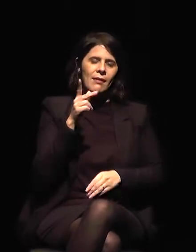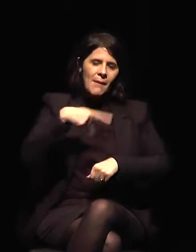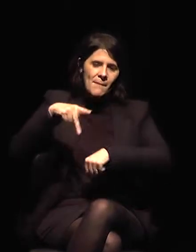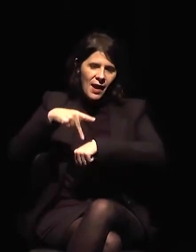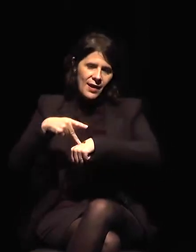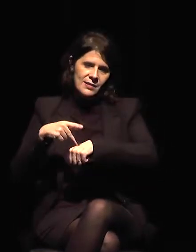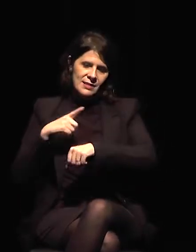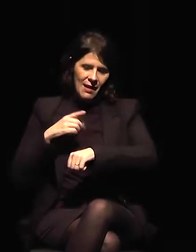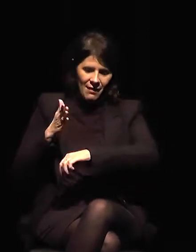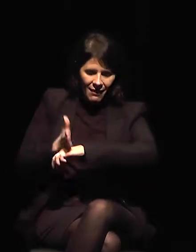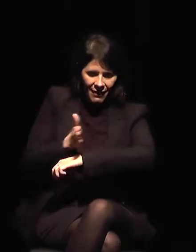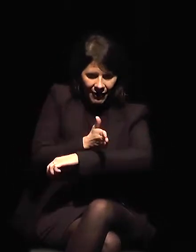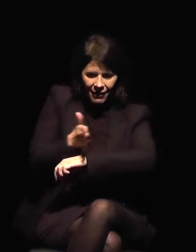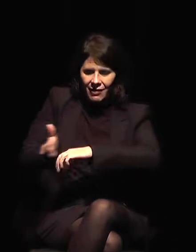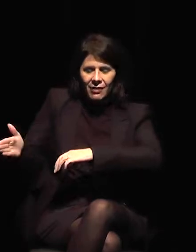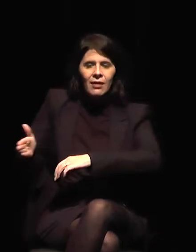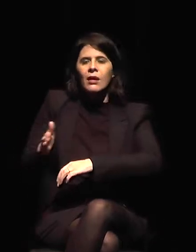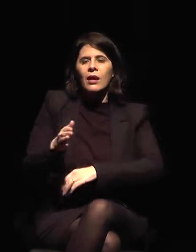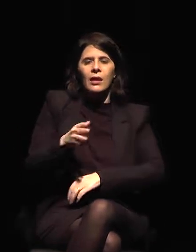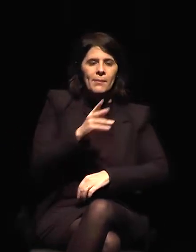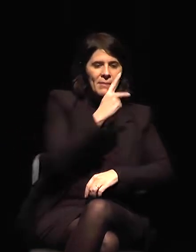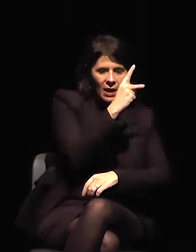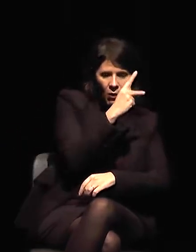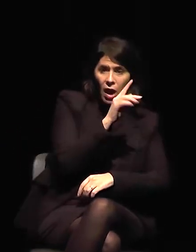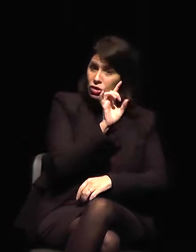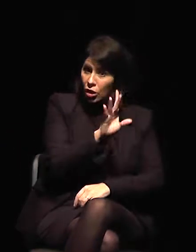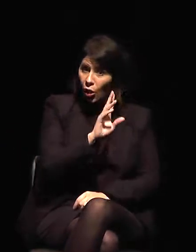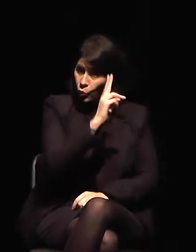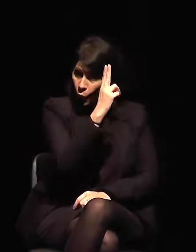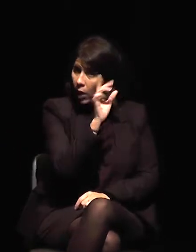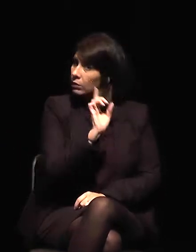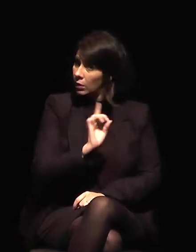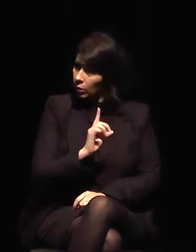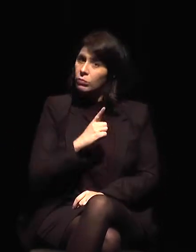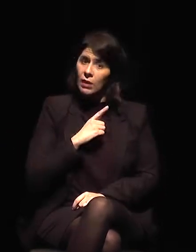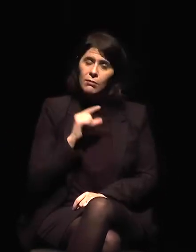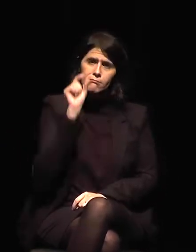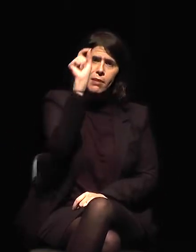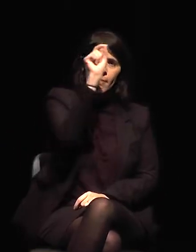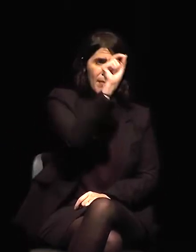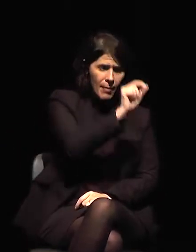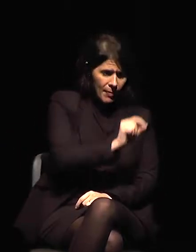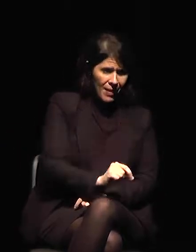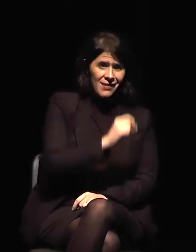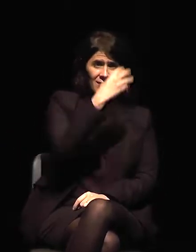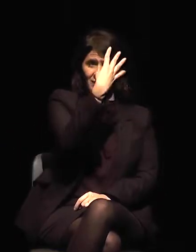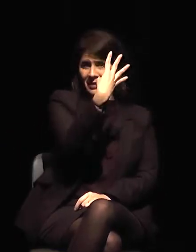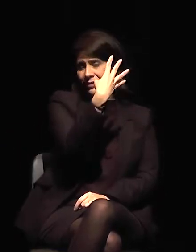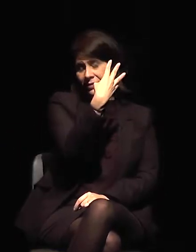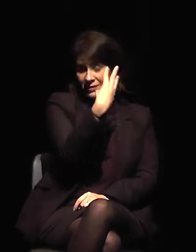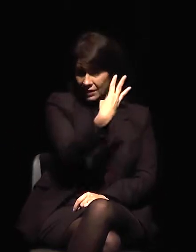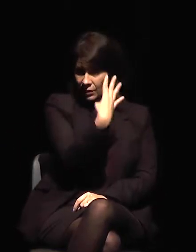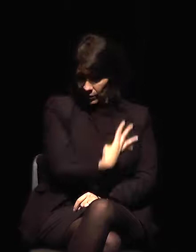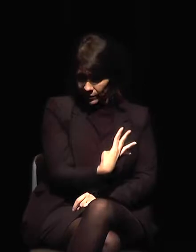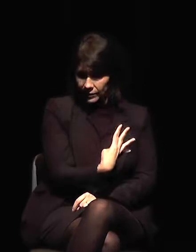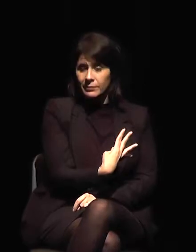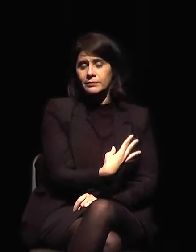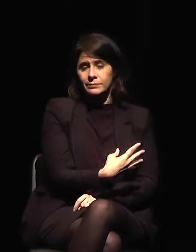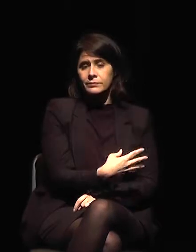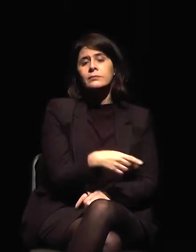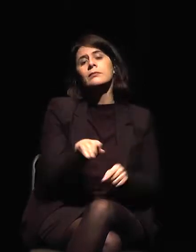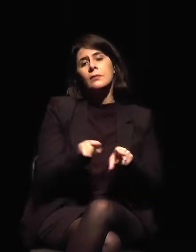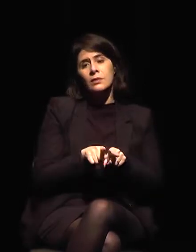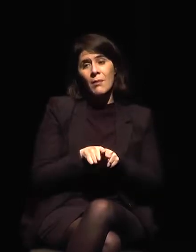hay 34 puestos en total. 73 instalaciones de interior, tres centros de envíos